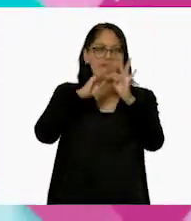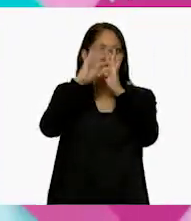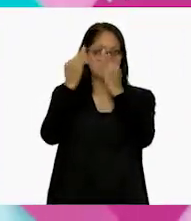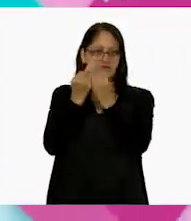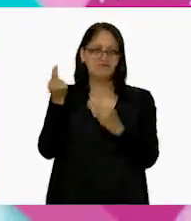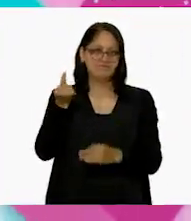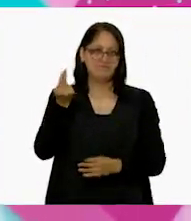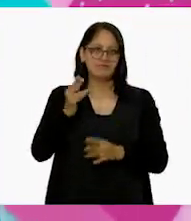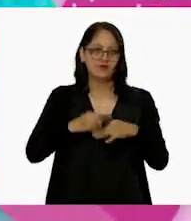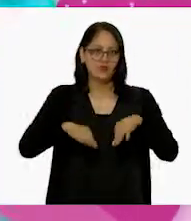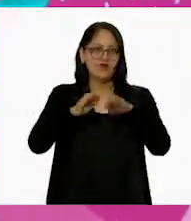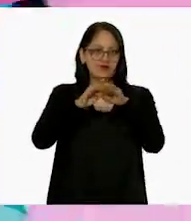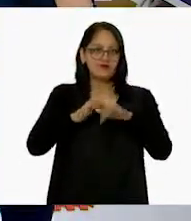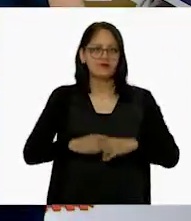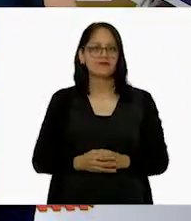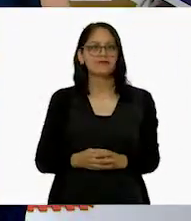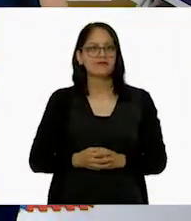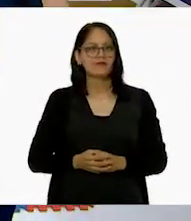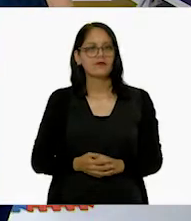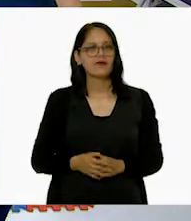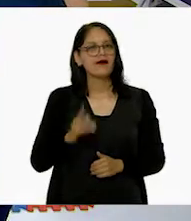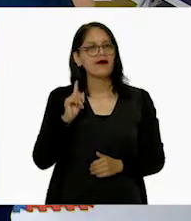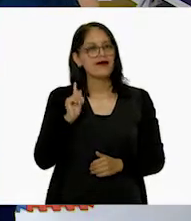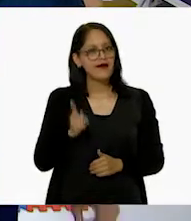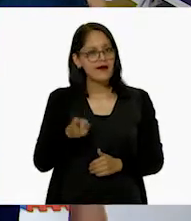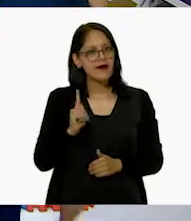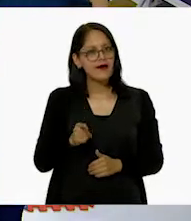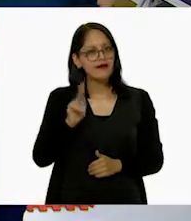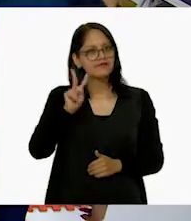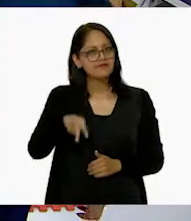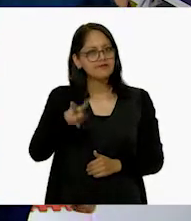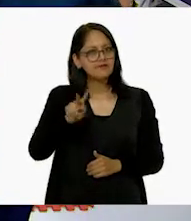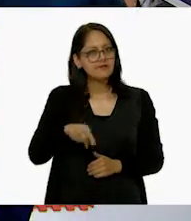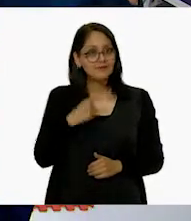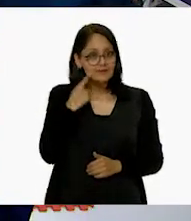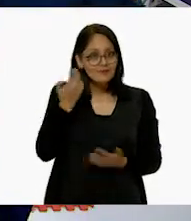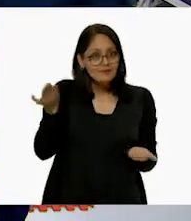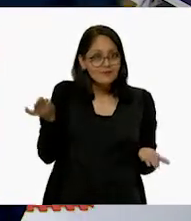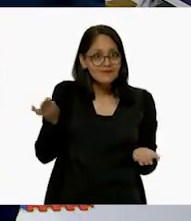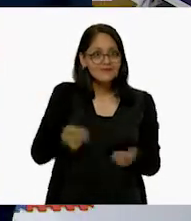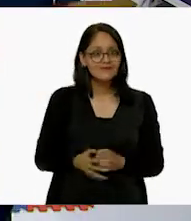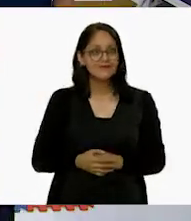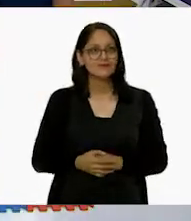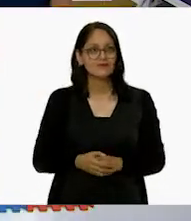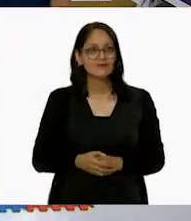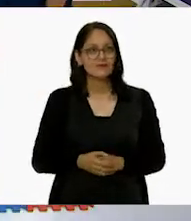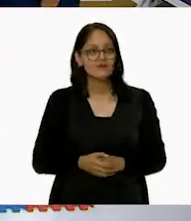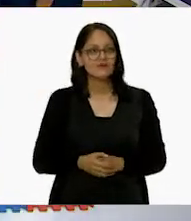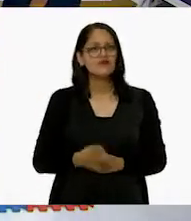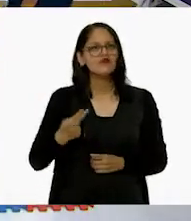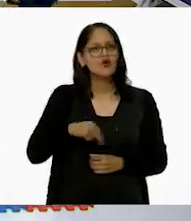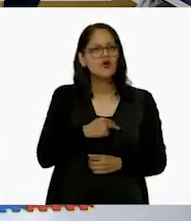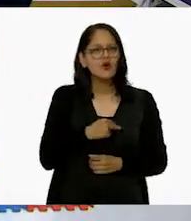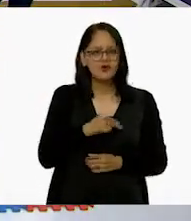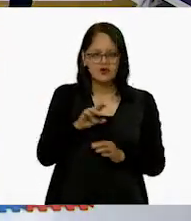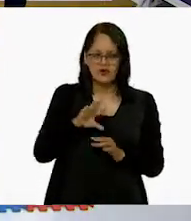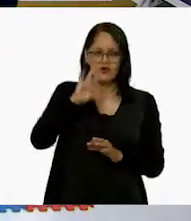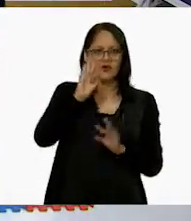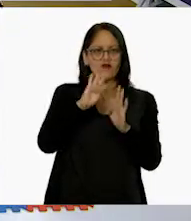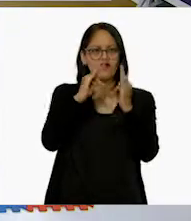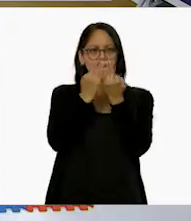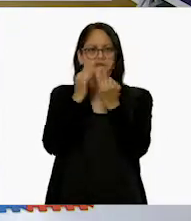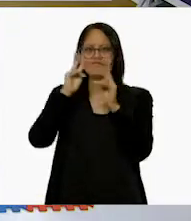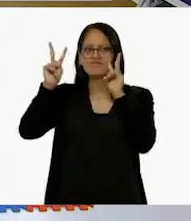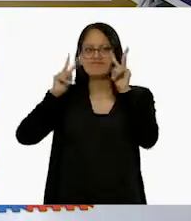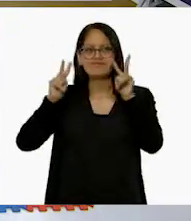geométricas. ¡Oh! ¡Claro! ¿Ya viste? Sí. ¿Cómo podemos encontrar figuras en